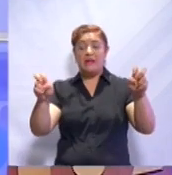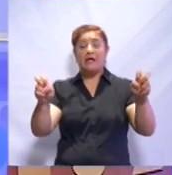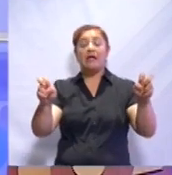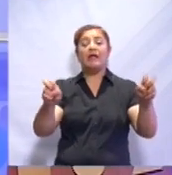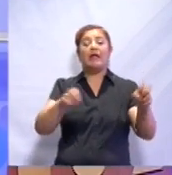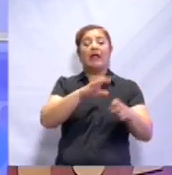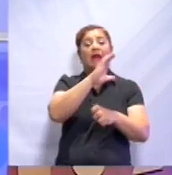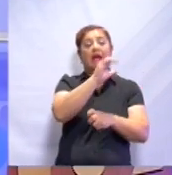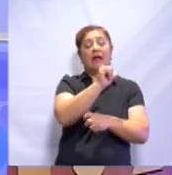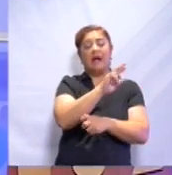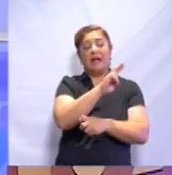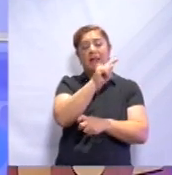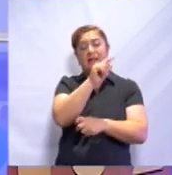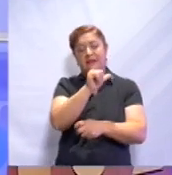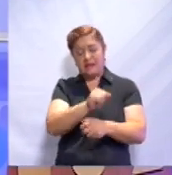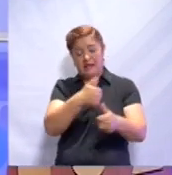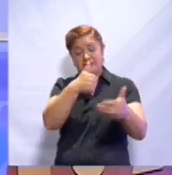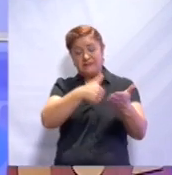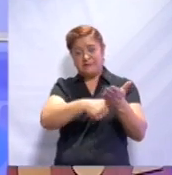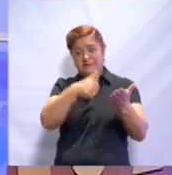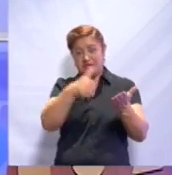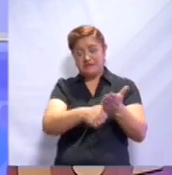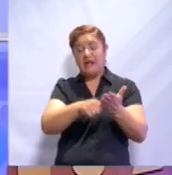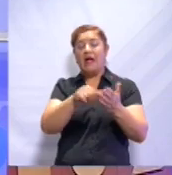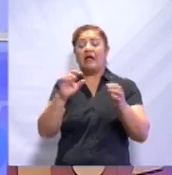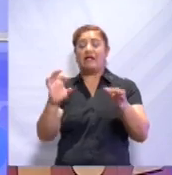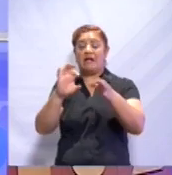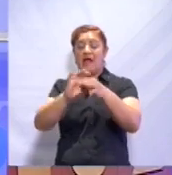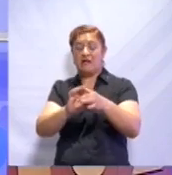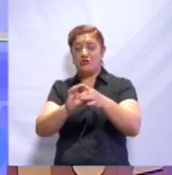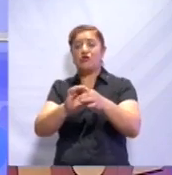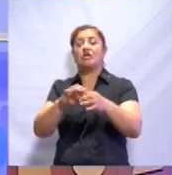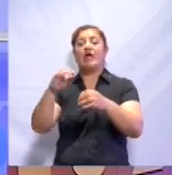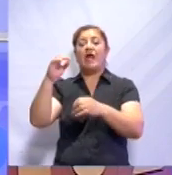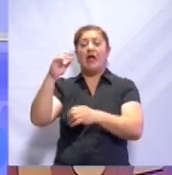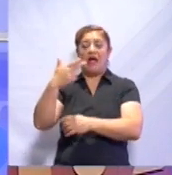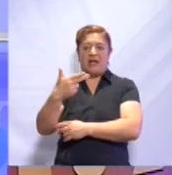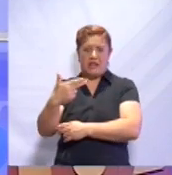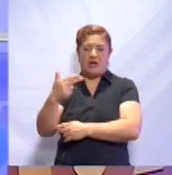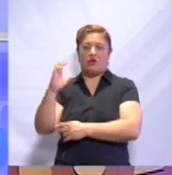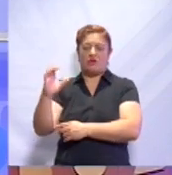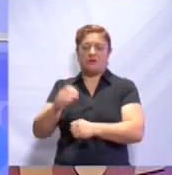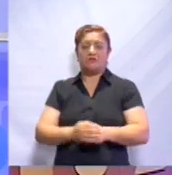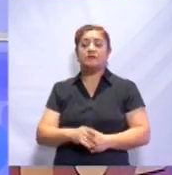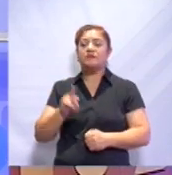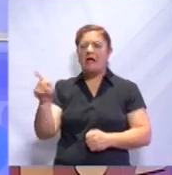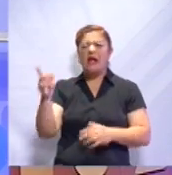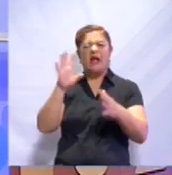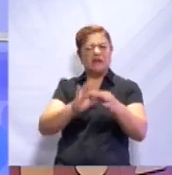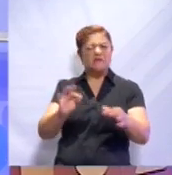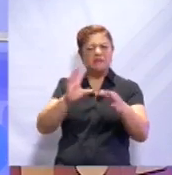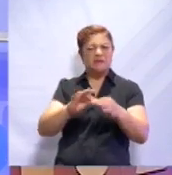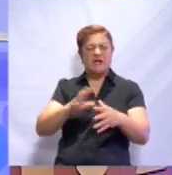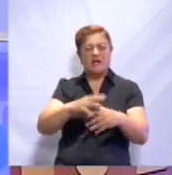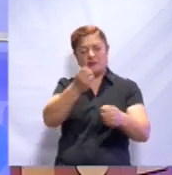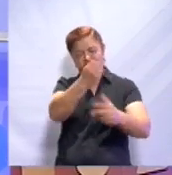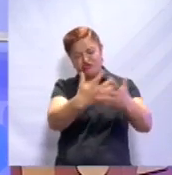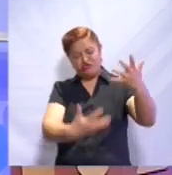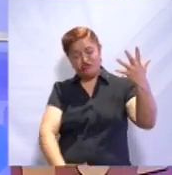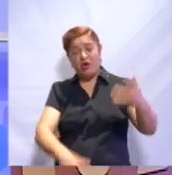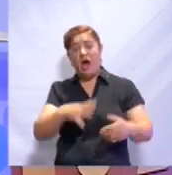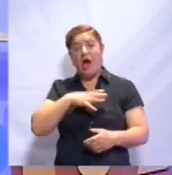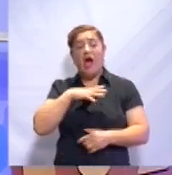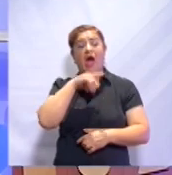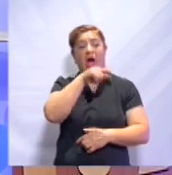de Hernán Cortés. En este libro, a través de cinco cartas, el conquistador le explica al rey Carlos V. Todas las travesías que pasó